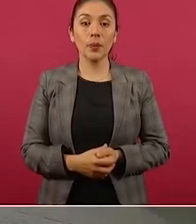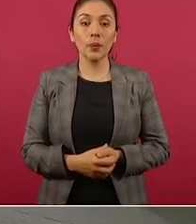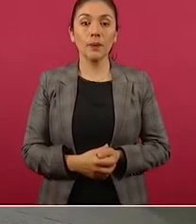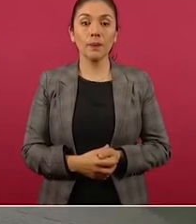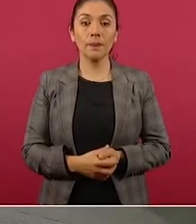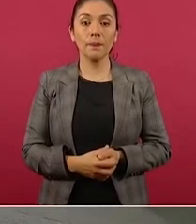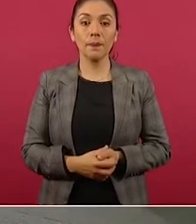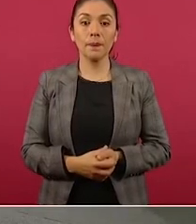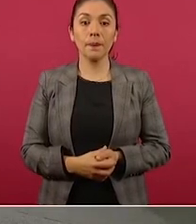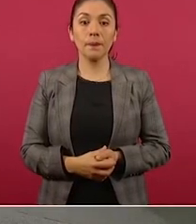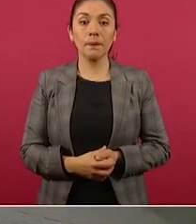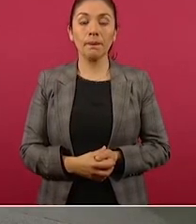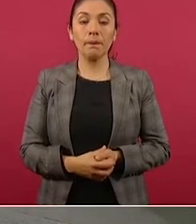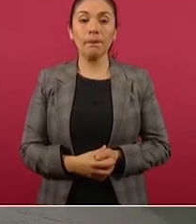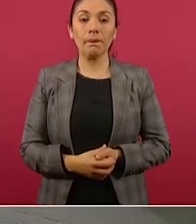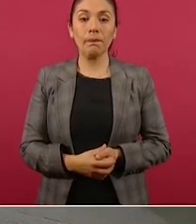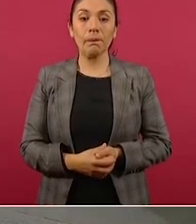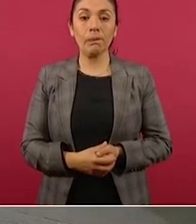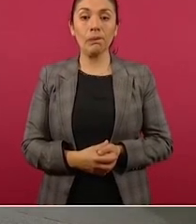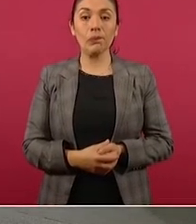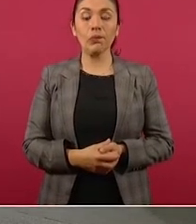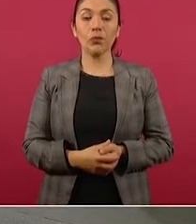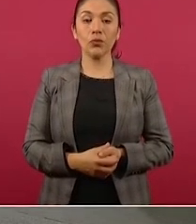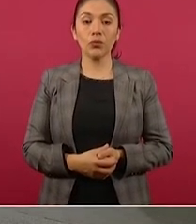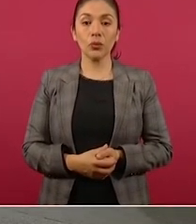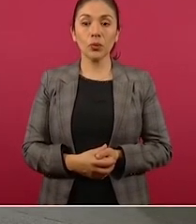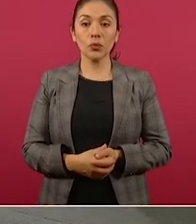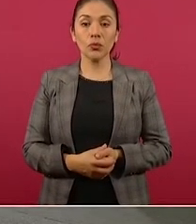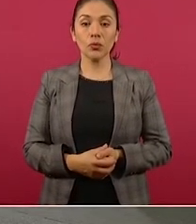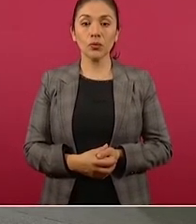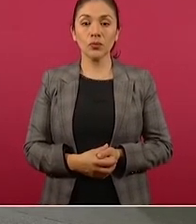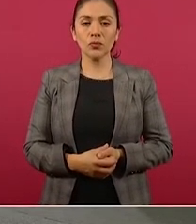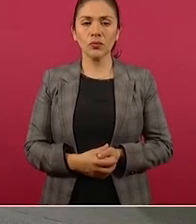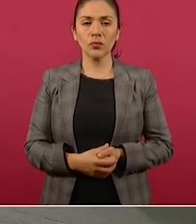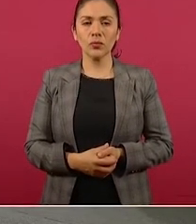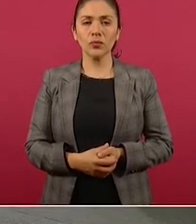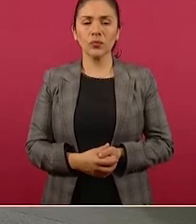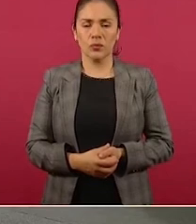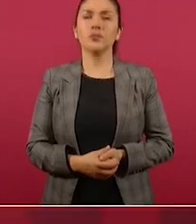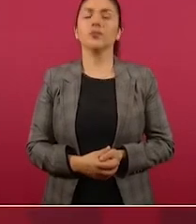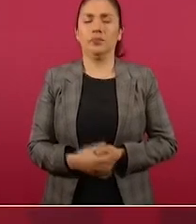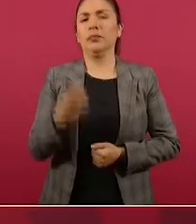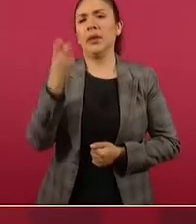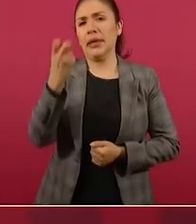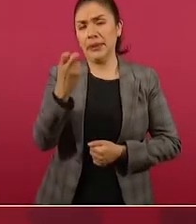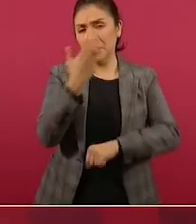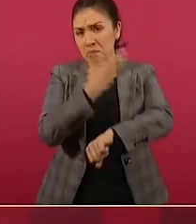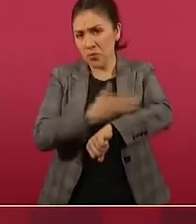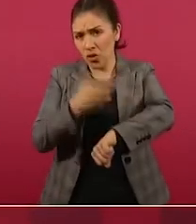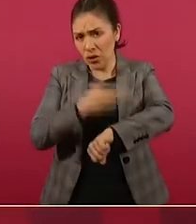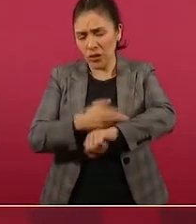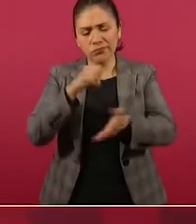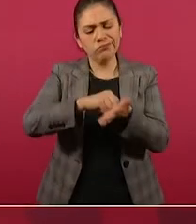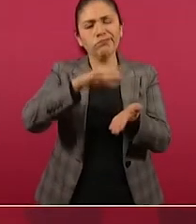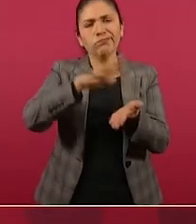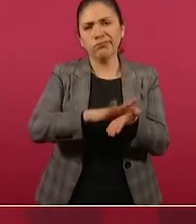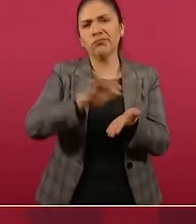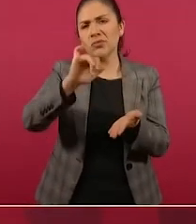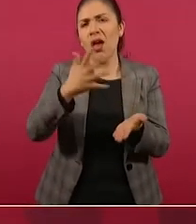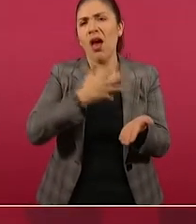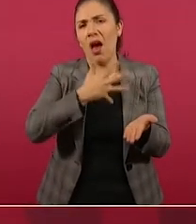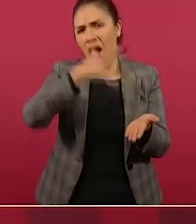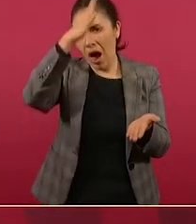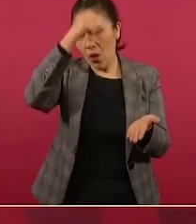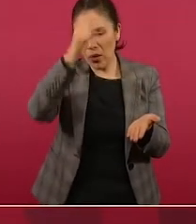En primer lugar, es un procedimiento que está establecido en el tratado,